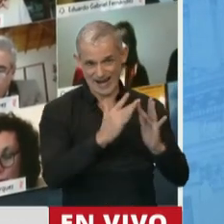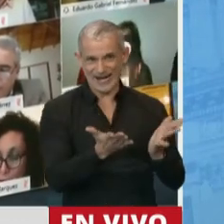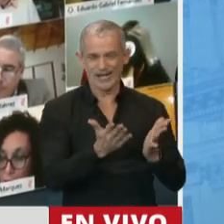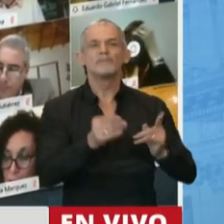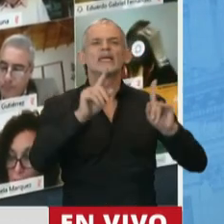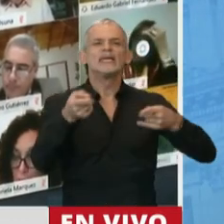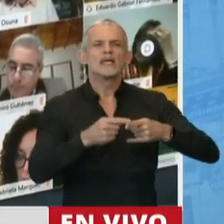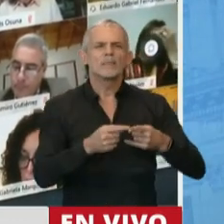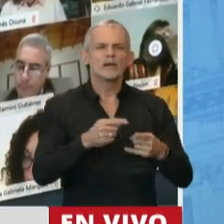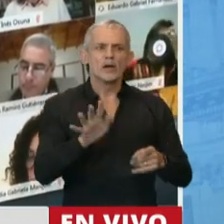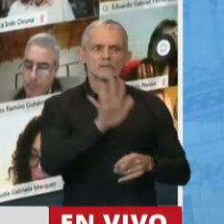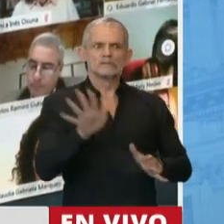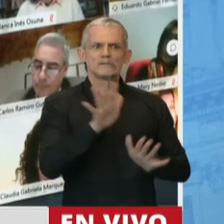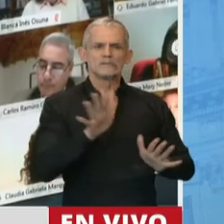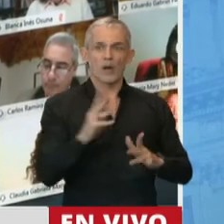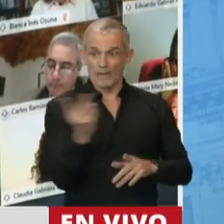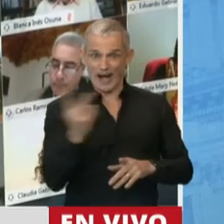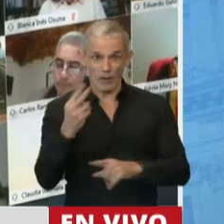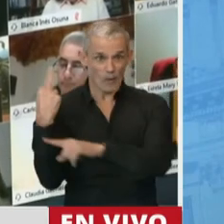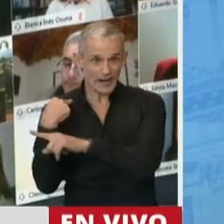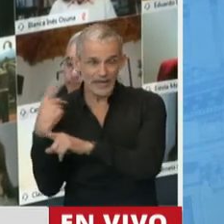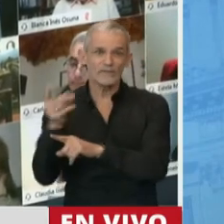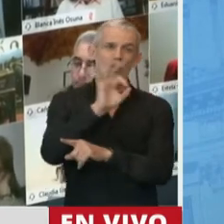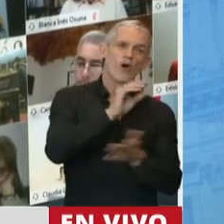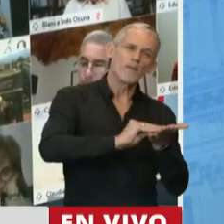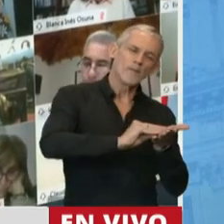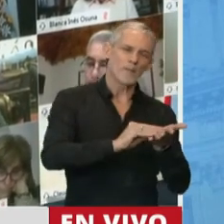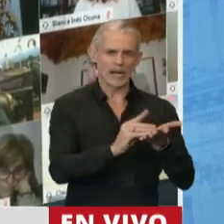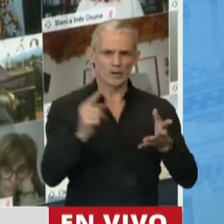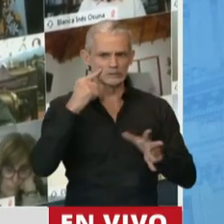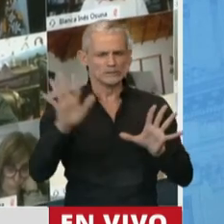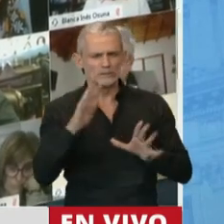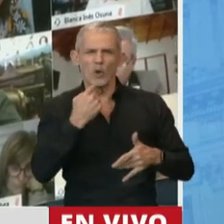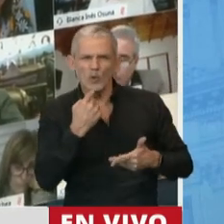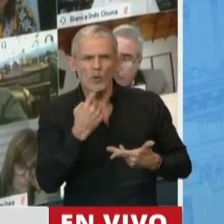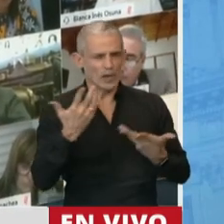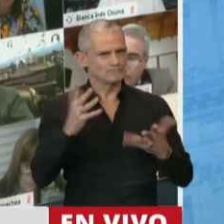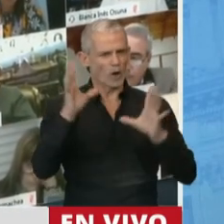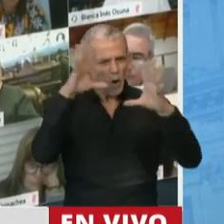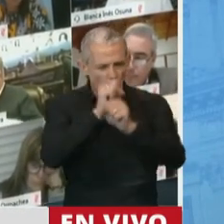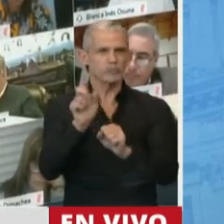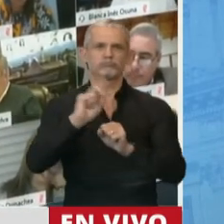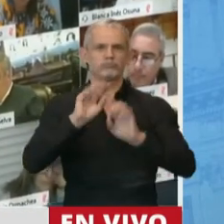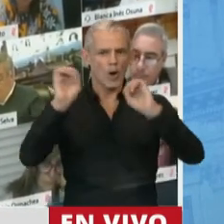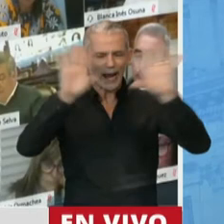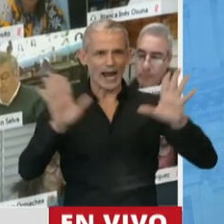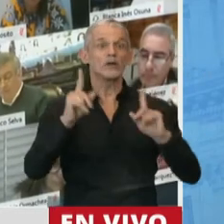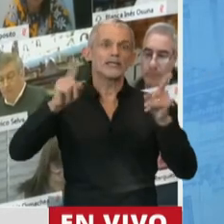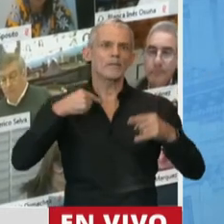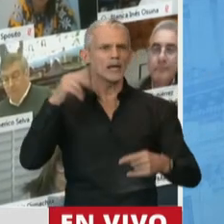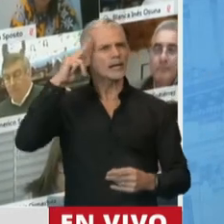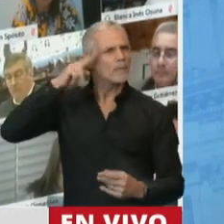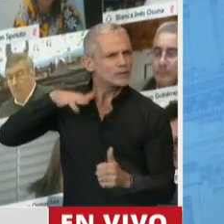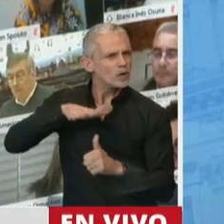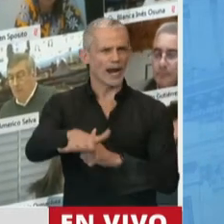por sobre todo zonas grises que eran para ambas partes, tanto para el empleador como para el trabajador, aportándole también una perspectiva de género, porque si